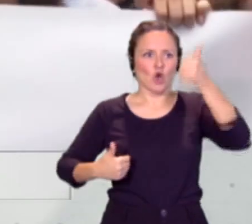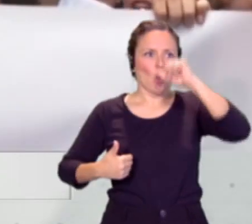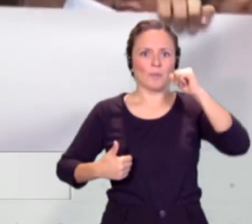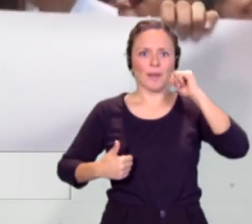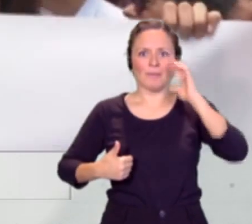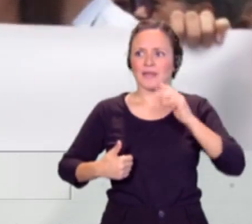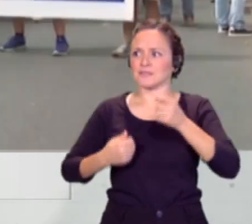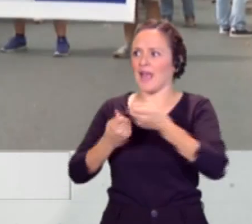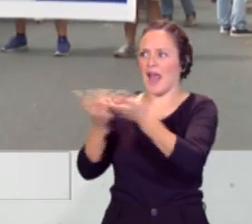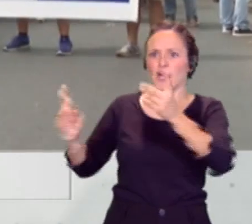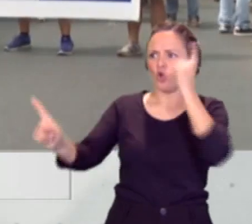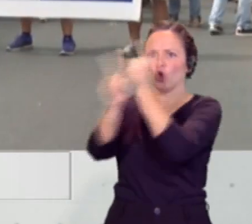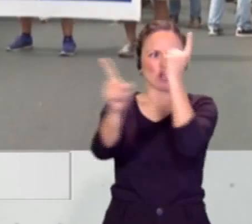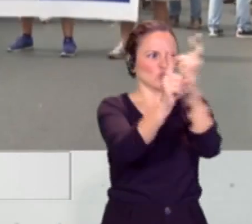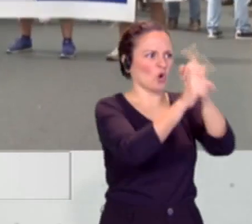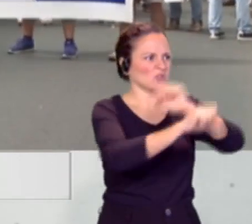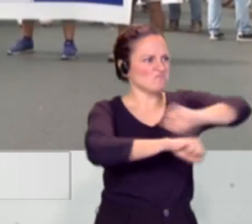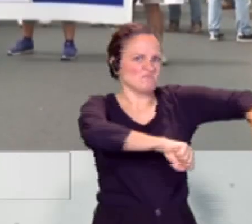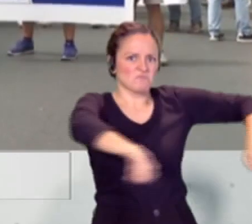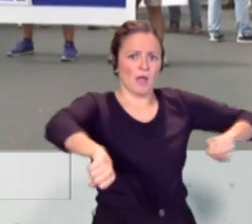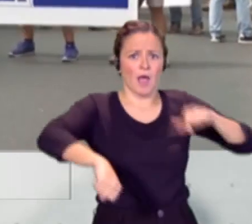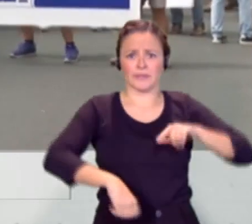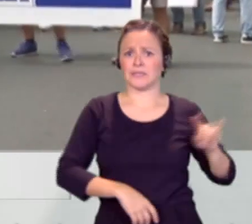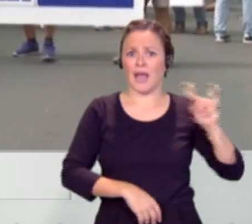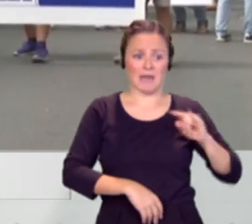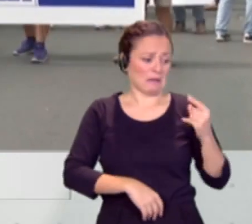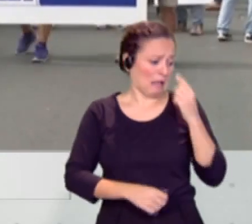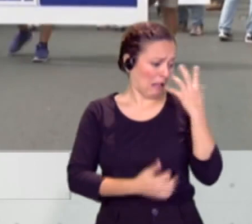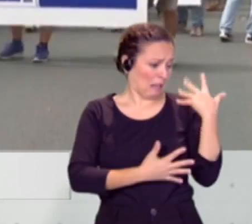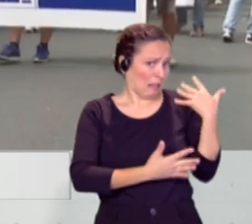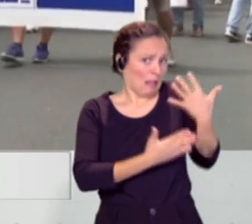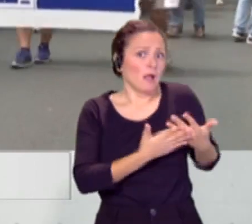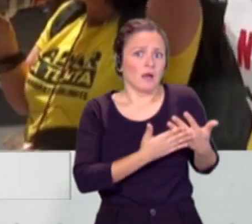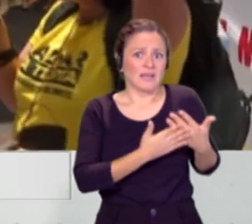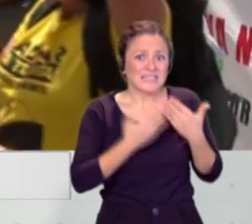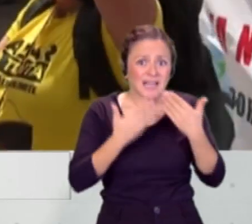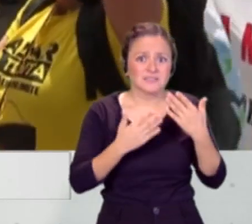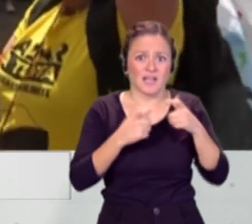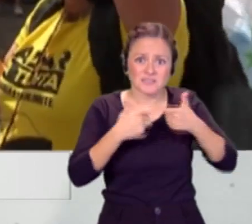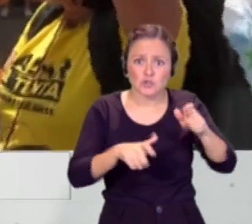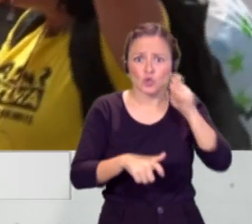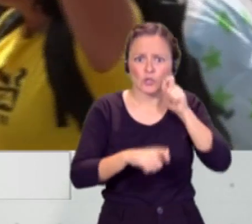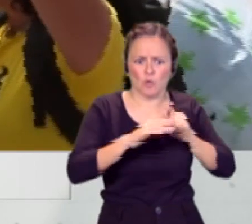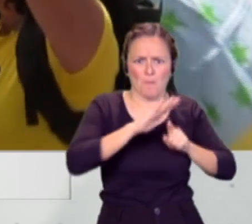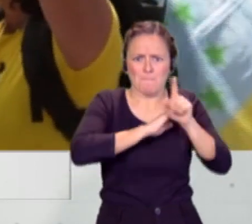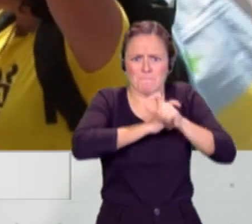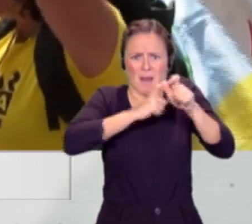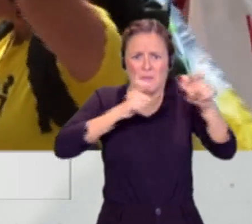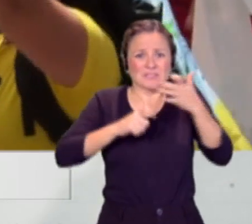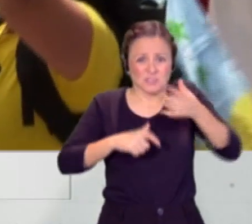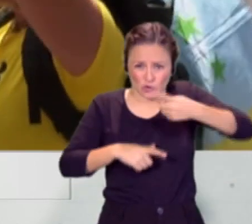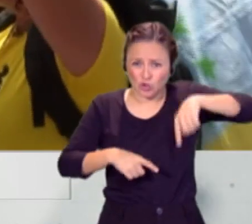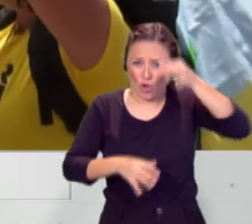el resto de los hombres. Canarias ha prosperado en las últimas décadas gracias al sector turístico. Si se analizan los datos, por ejemplo,